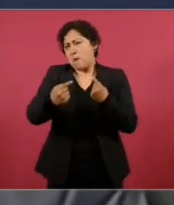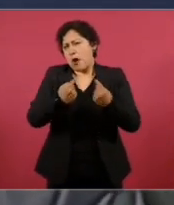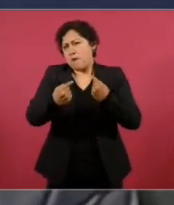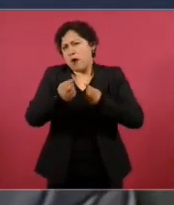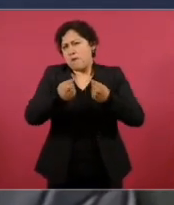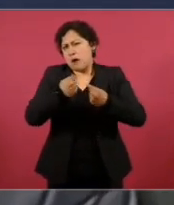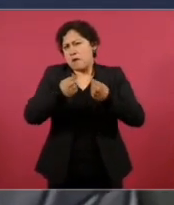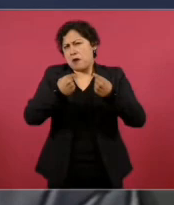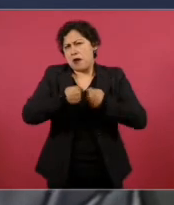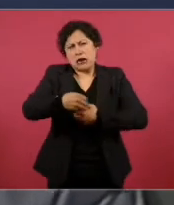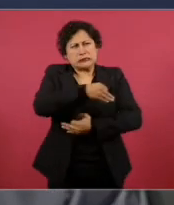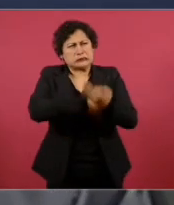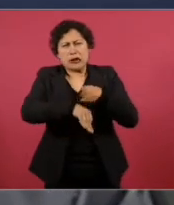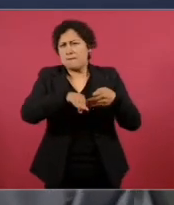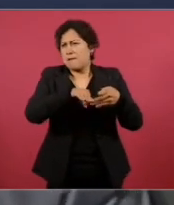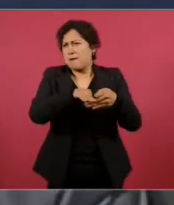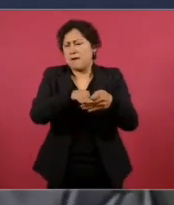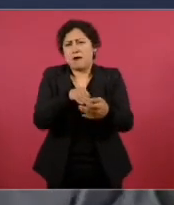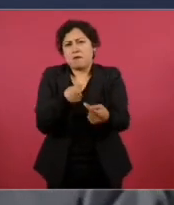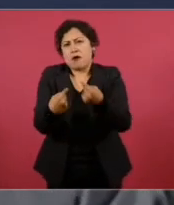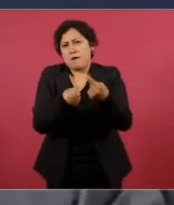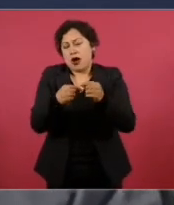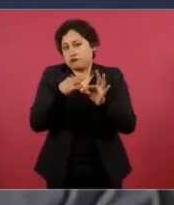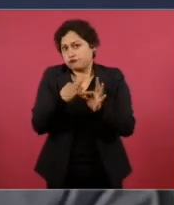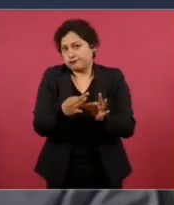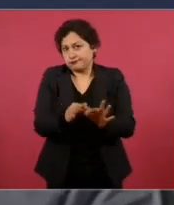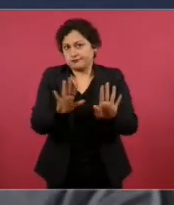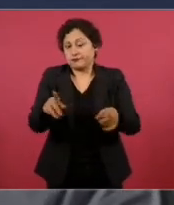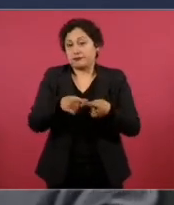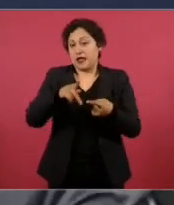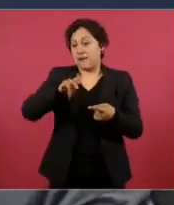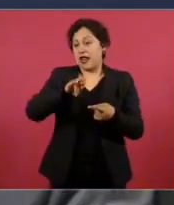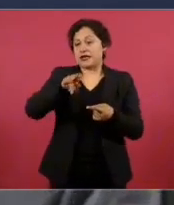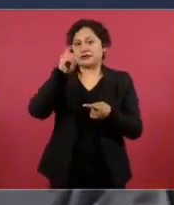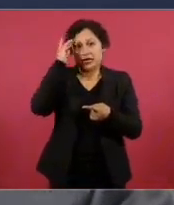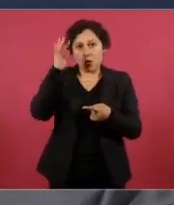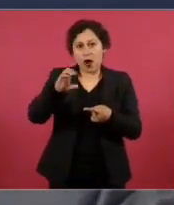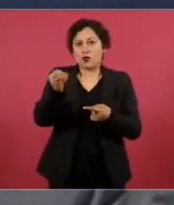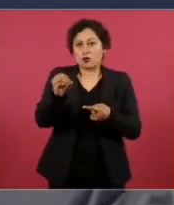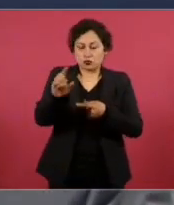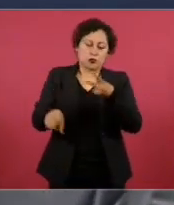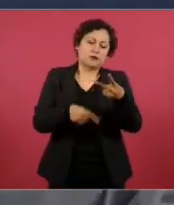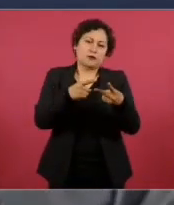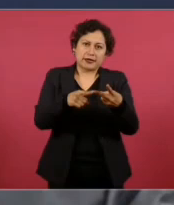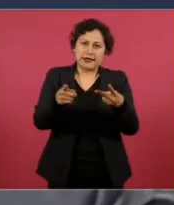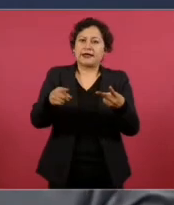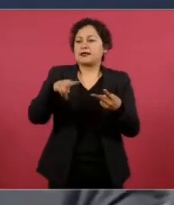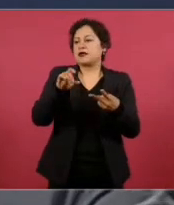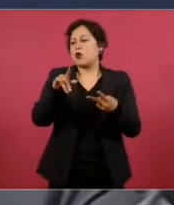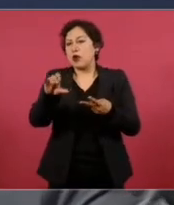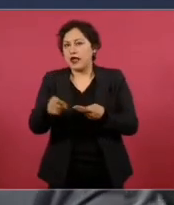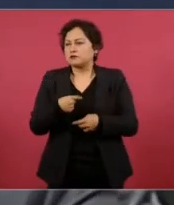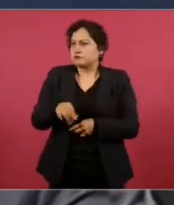uno tras otro. Yo creo que hay constancia. Paraje de San Juan en octubre, con todo lo que ya sabes, el caso de Nicolás,